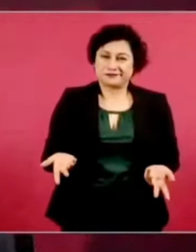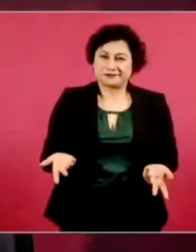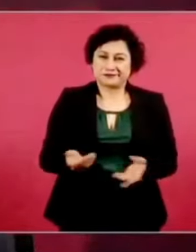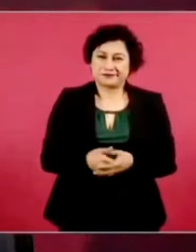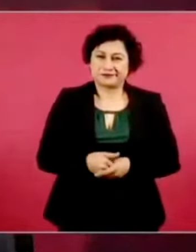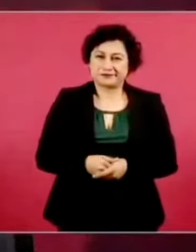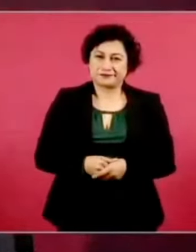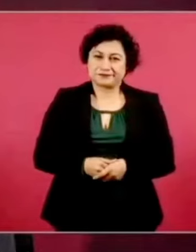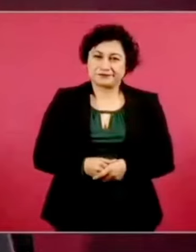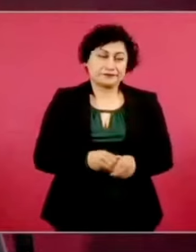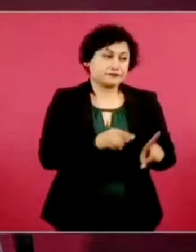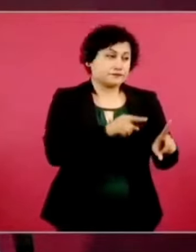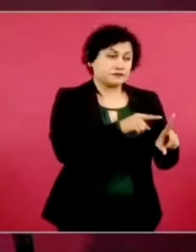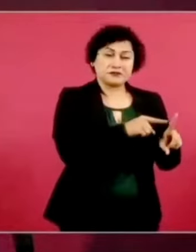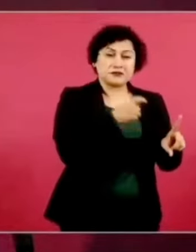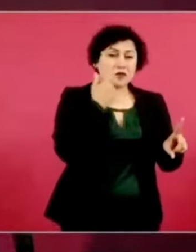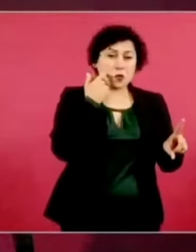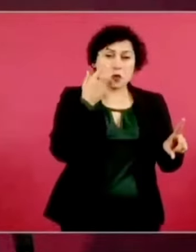pertenecer al pueblo.